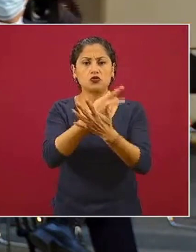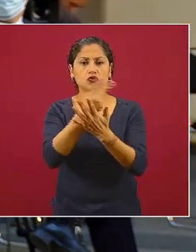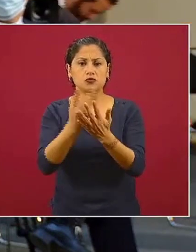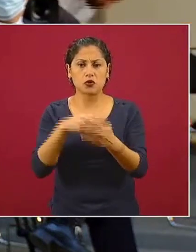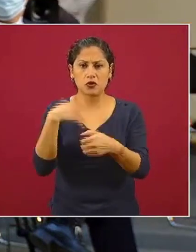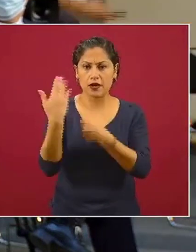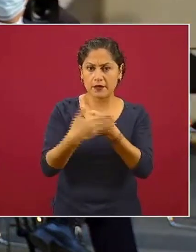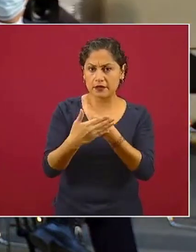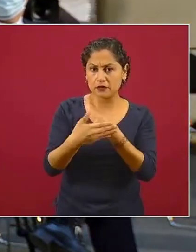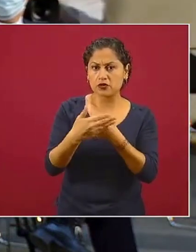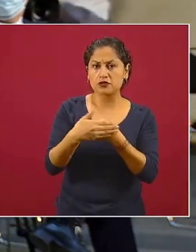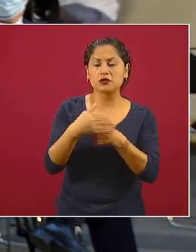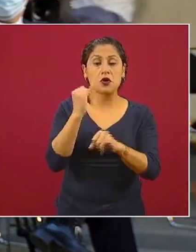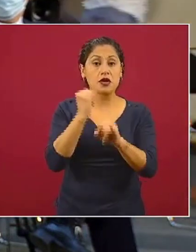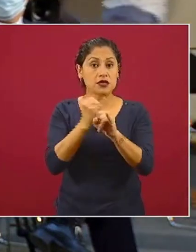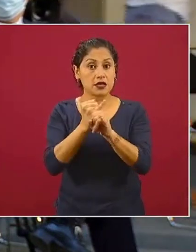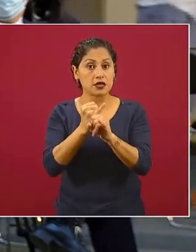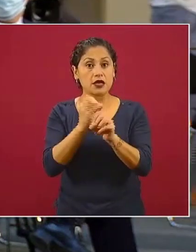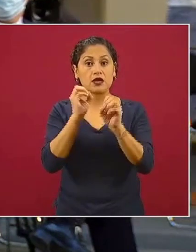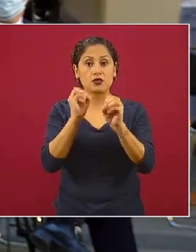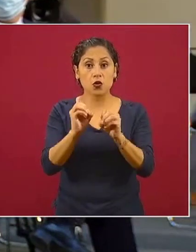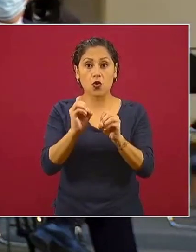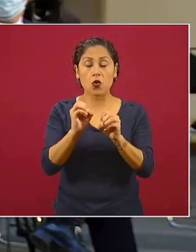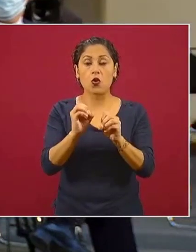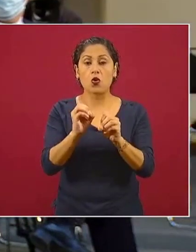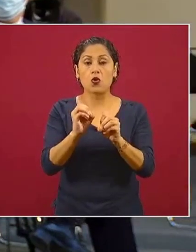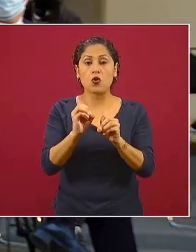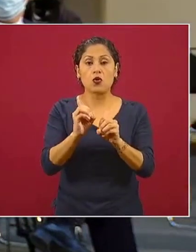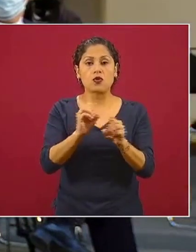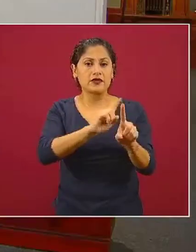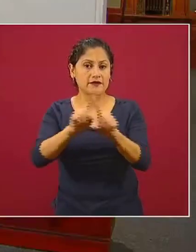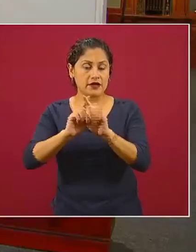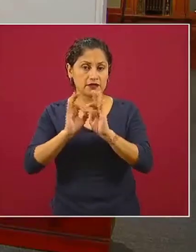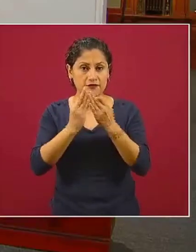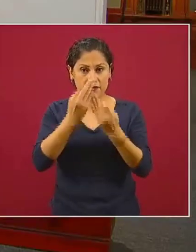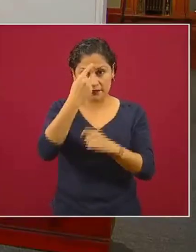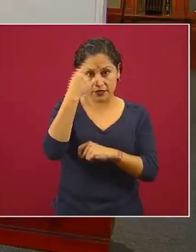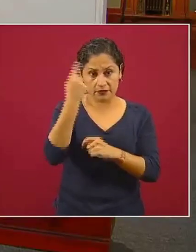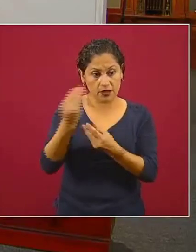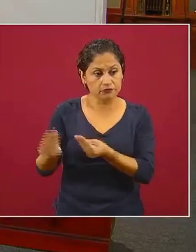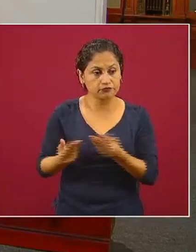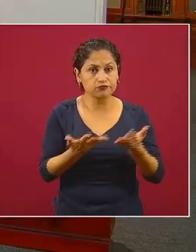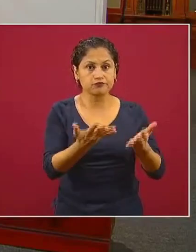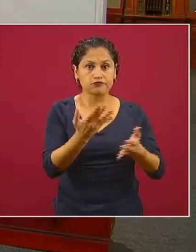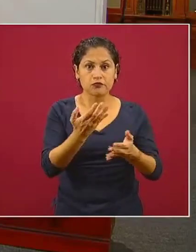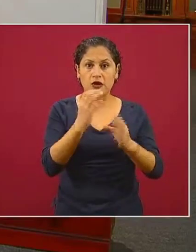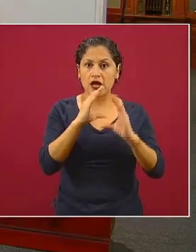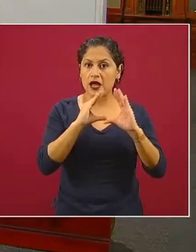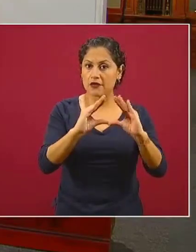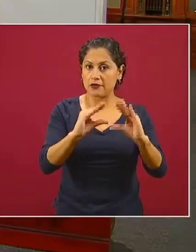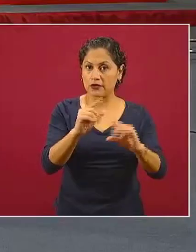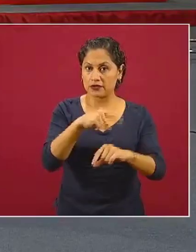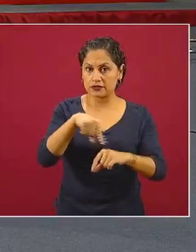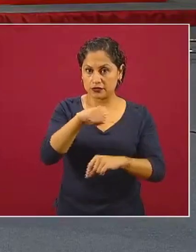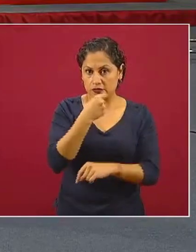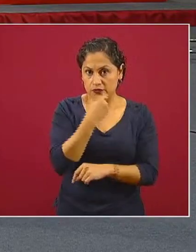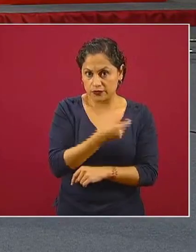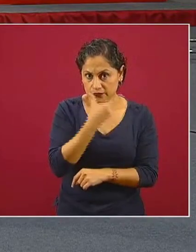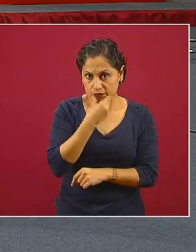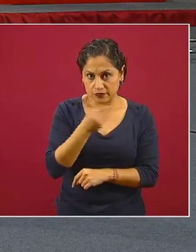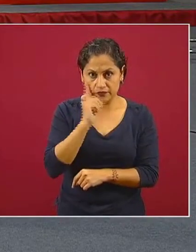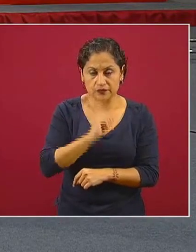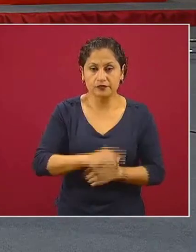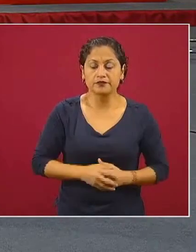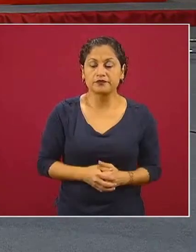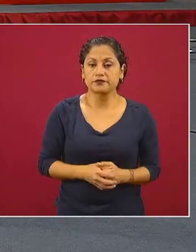planean ya sea por internet o por plataformas a fin de que los chicos tengan educación a distancia? Gracias Sí, un programa prioritario del señor presidente